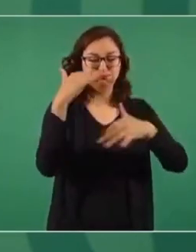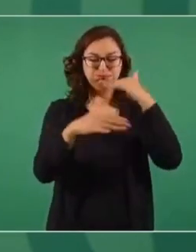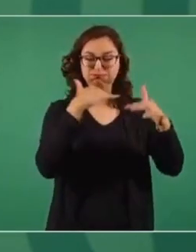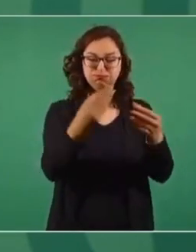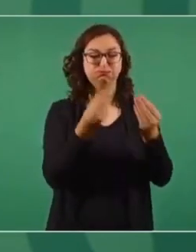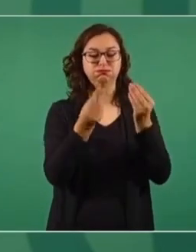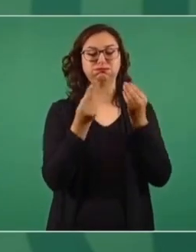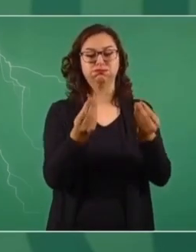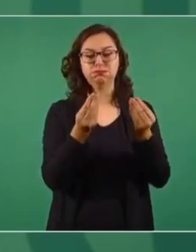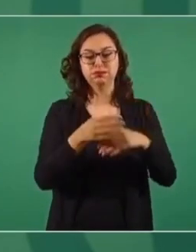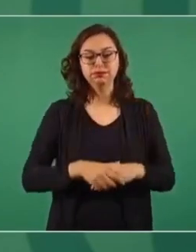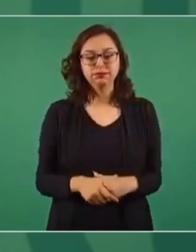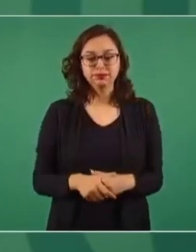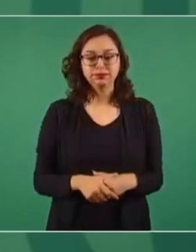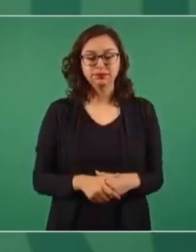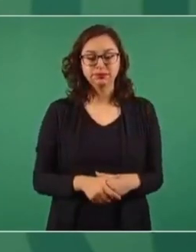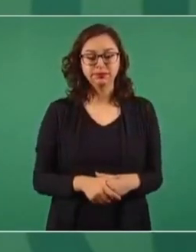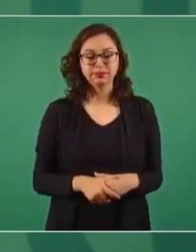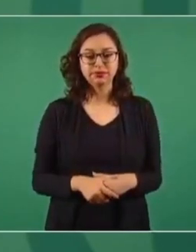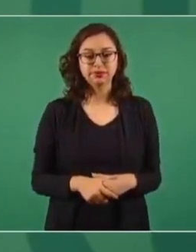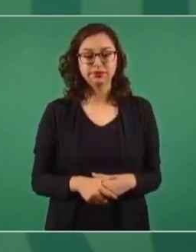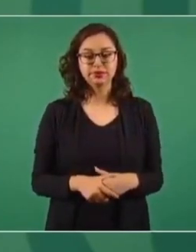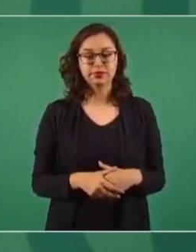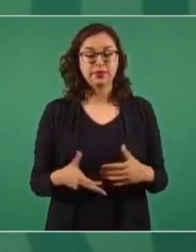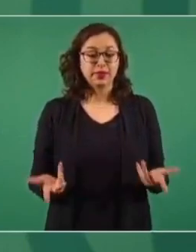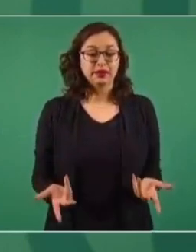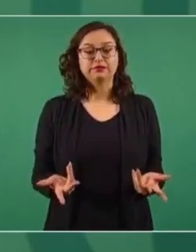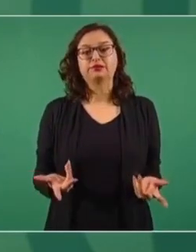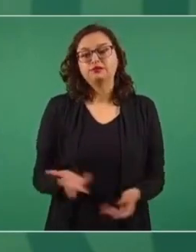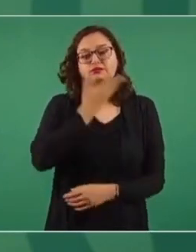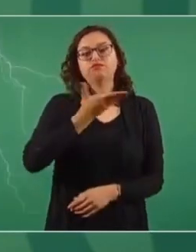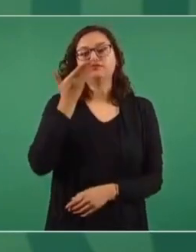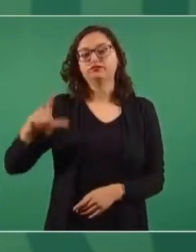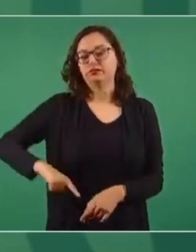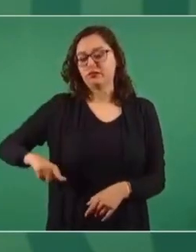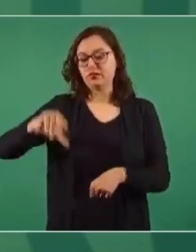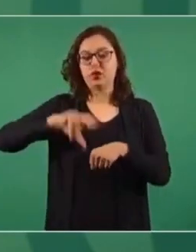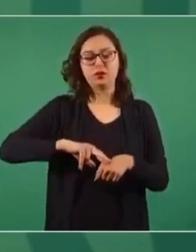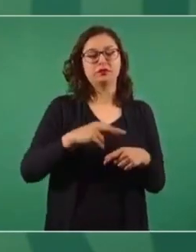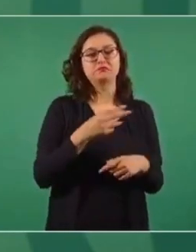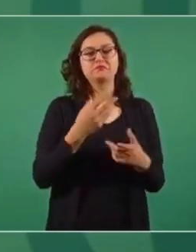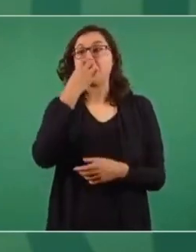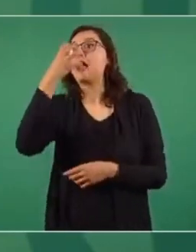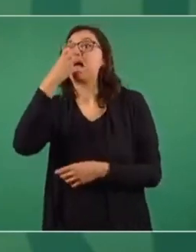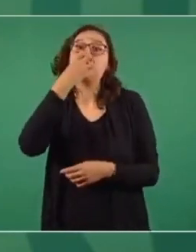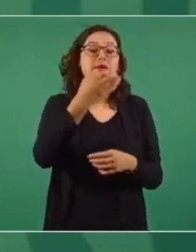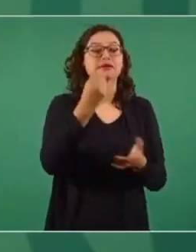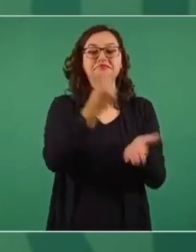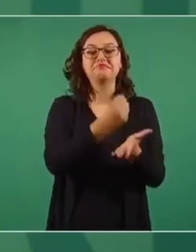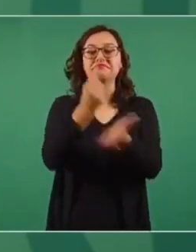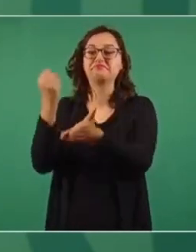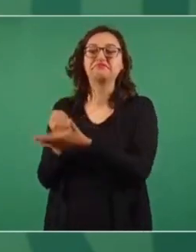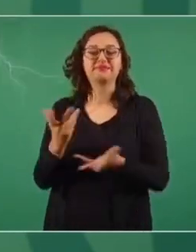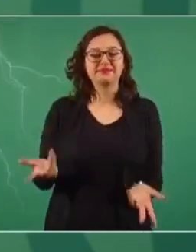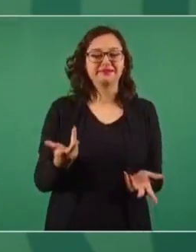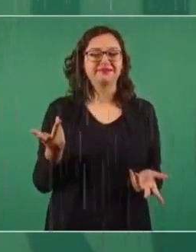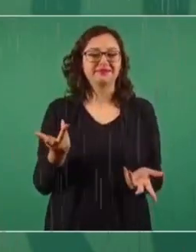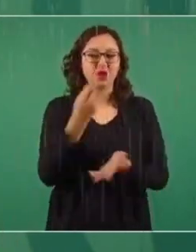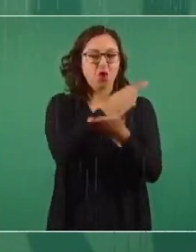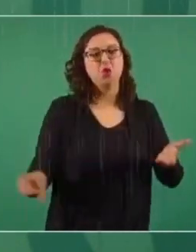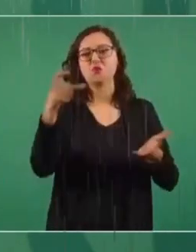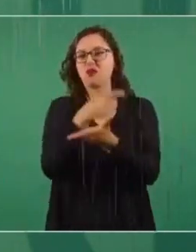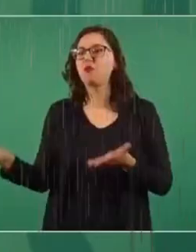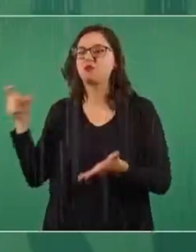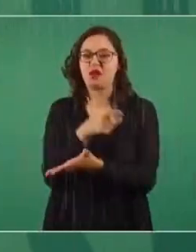era una práctica declarar emergencias, zonas de desastre y autorizar compras